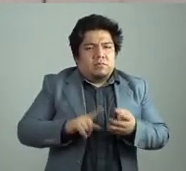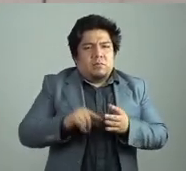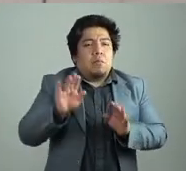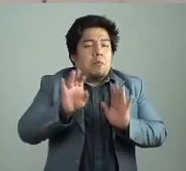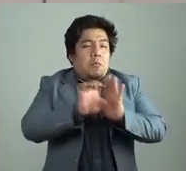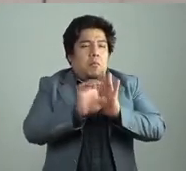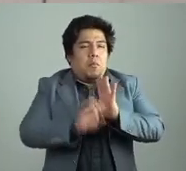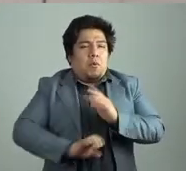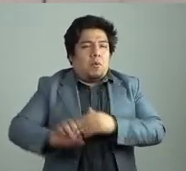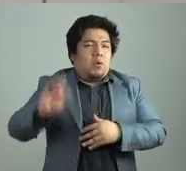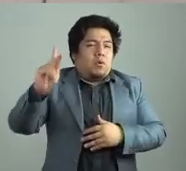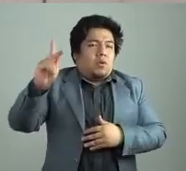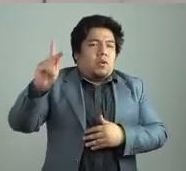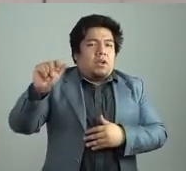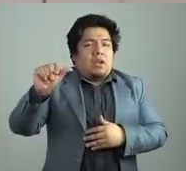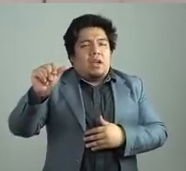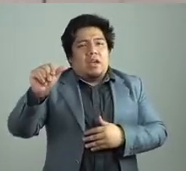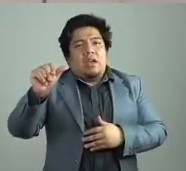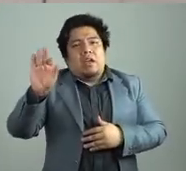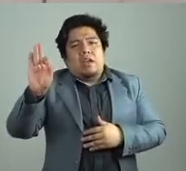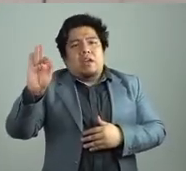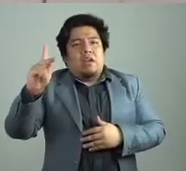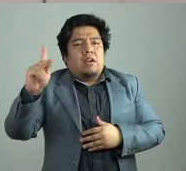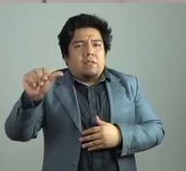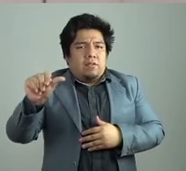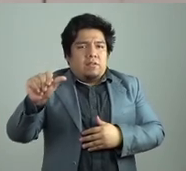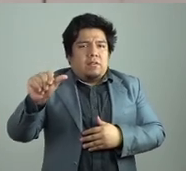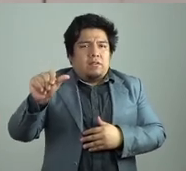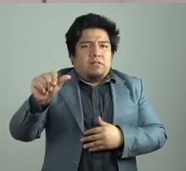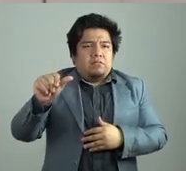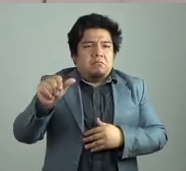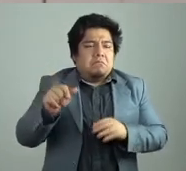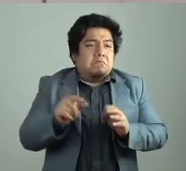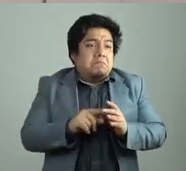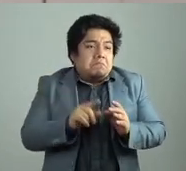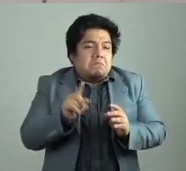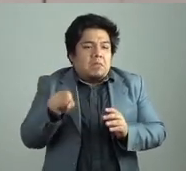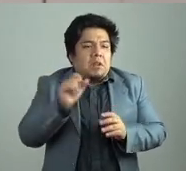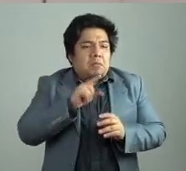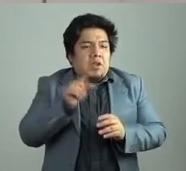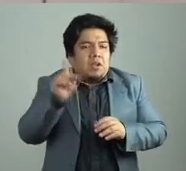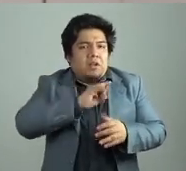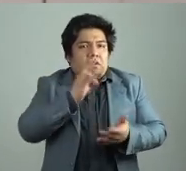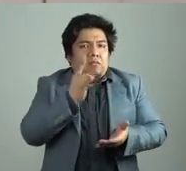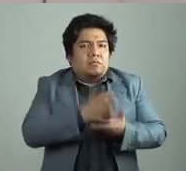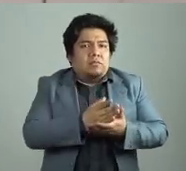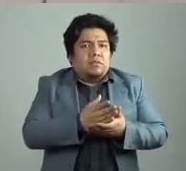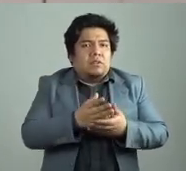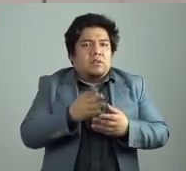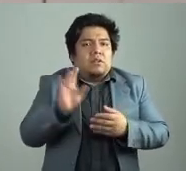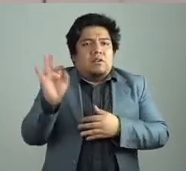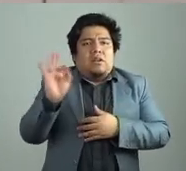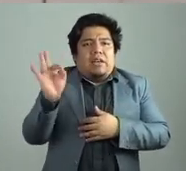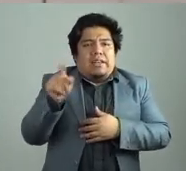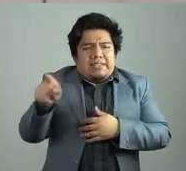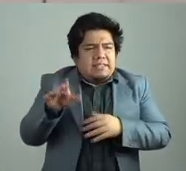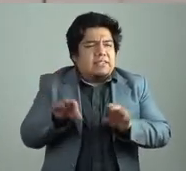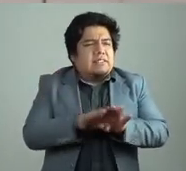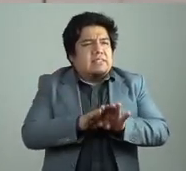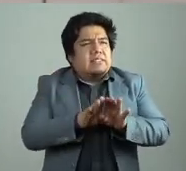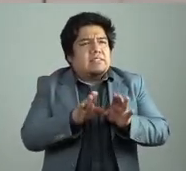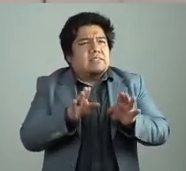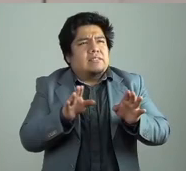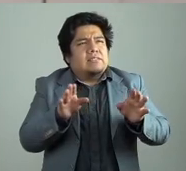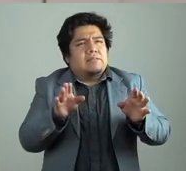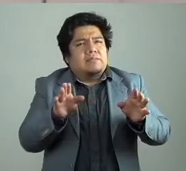ejemplo, ¿no? Kafka es Kafka, ¿no? Kafka, y después sí habrá gente como Carver, también, ¿no? Que aparentemente, pues, eso fue como el